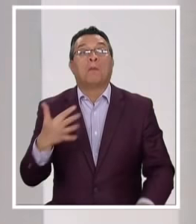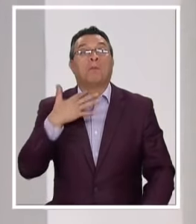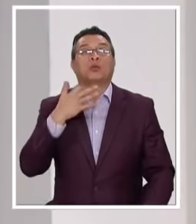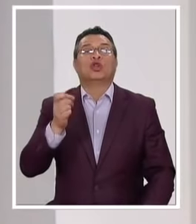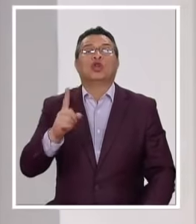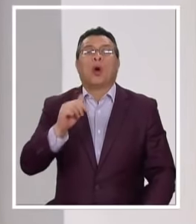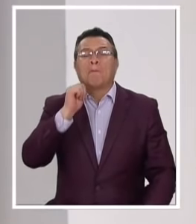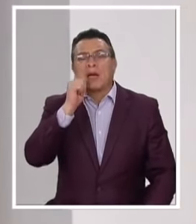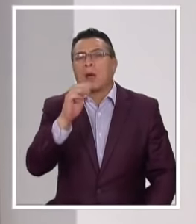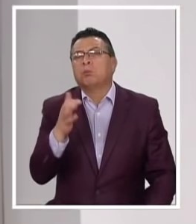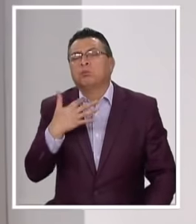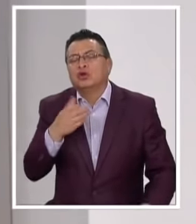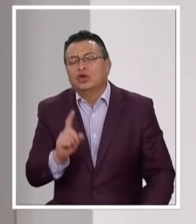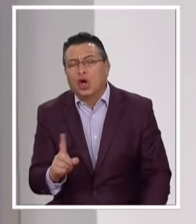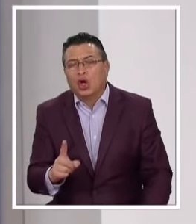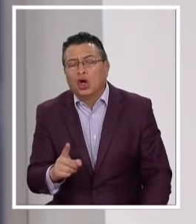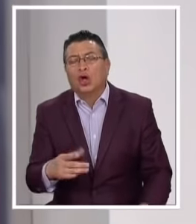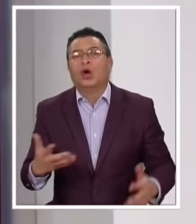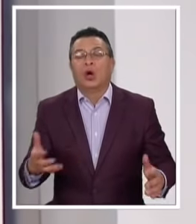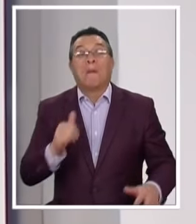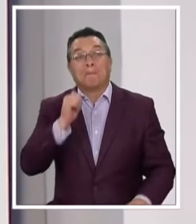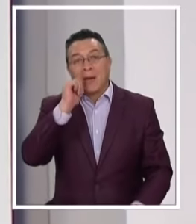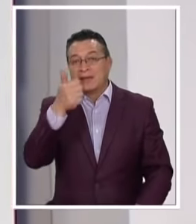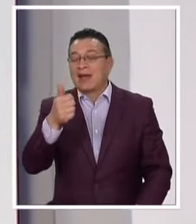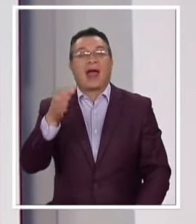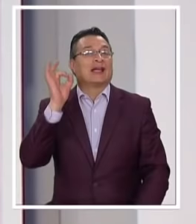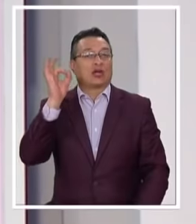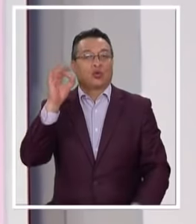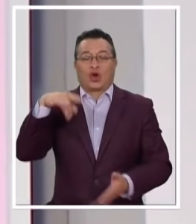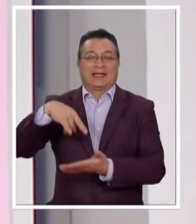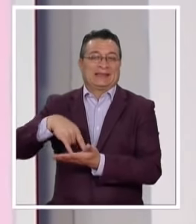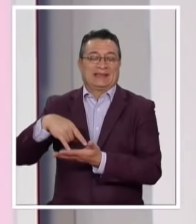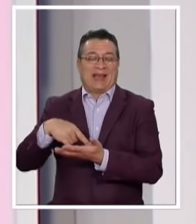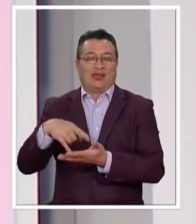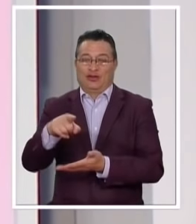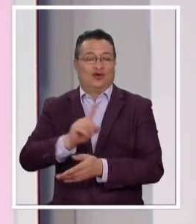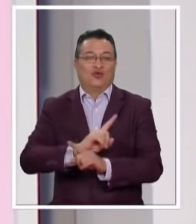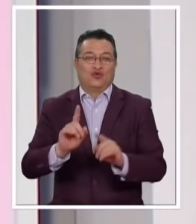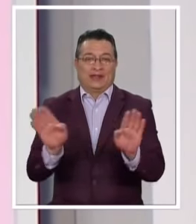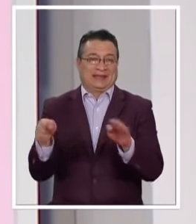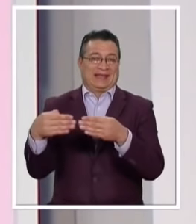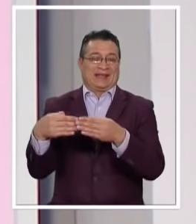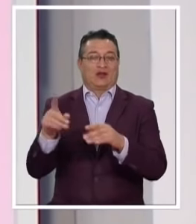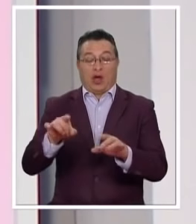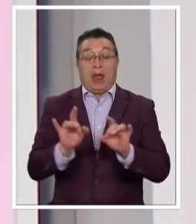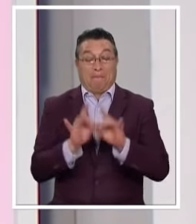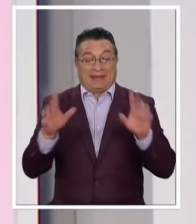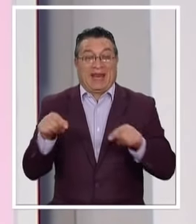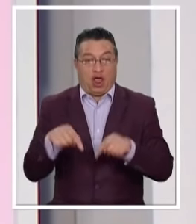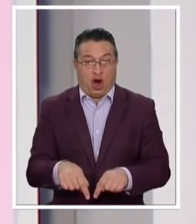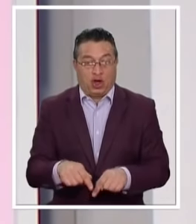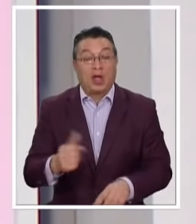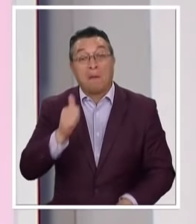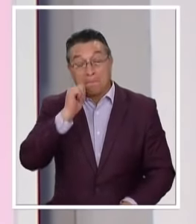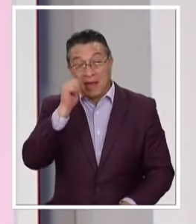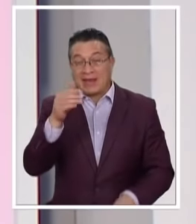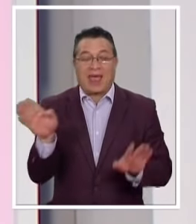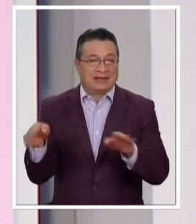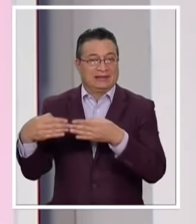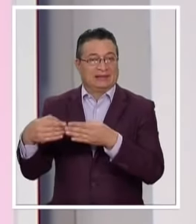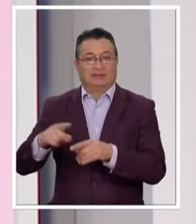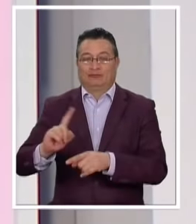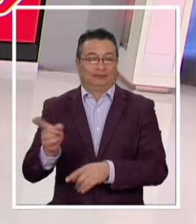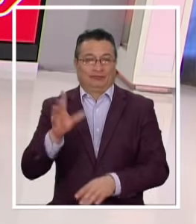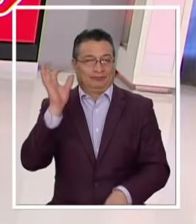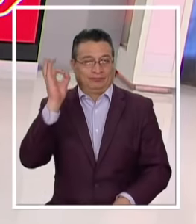mañana se preguntará la persona en la casa? Bueno, mañana no hay sesión de Senado Hubo una sesión especial hoy, mañana no hay sesión